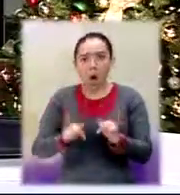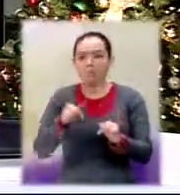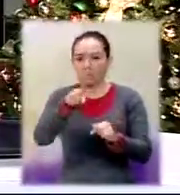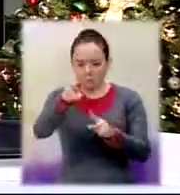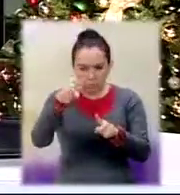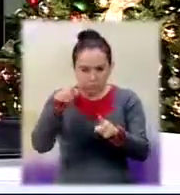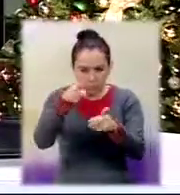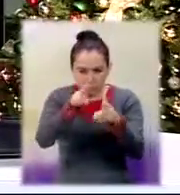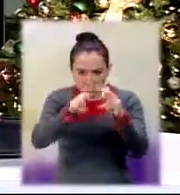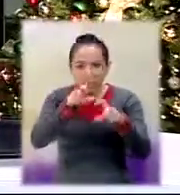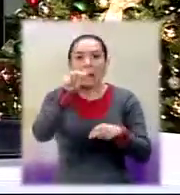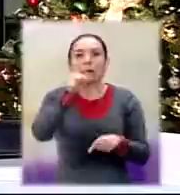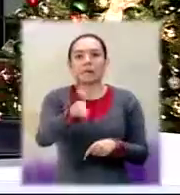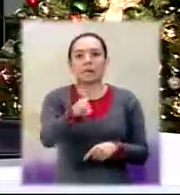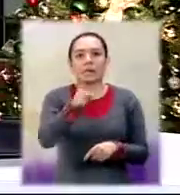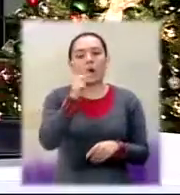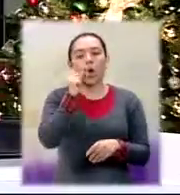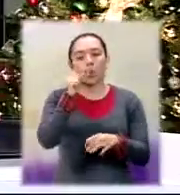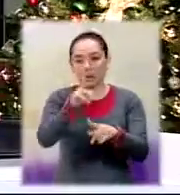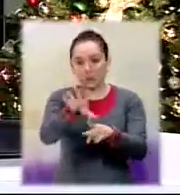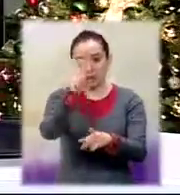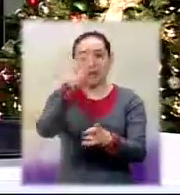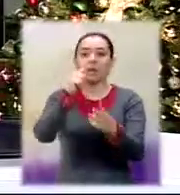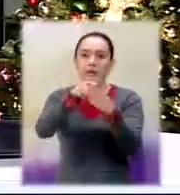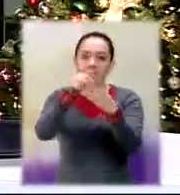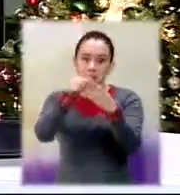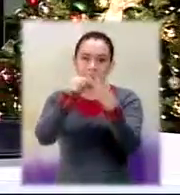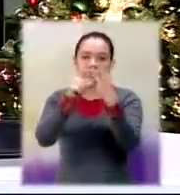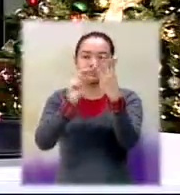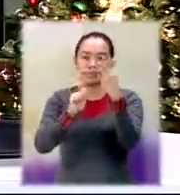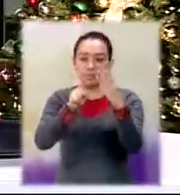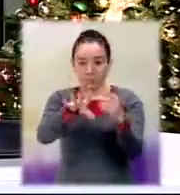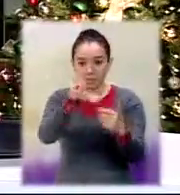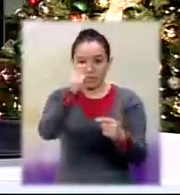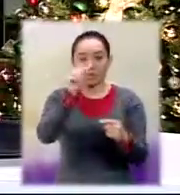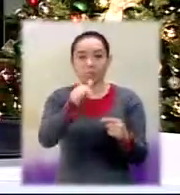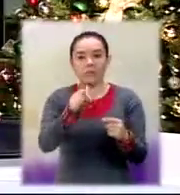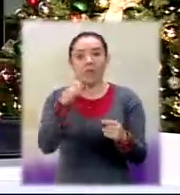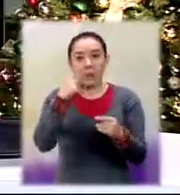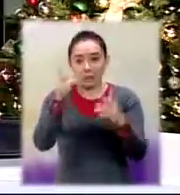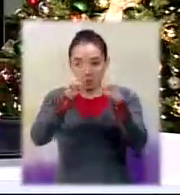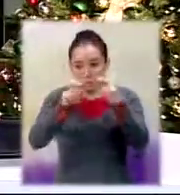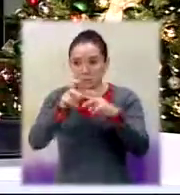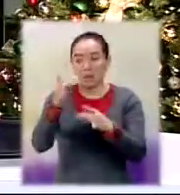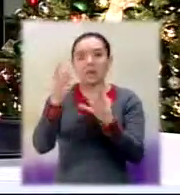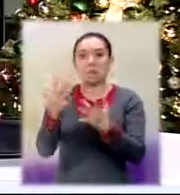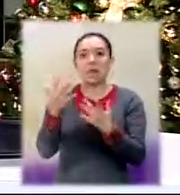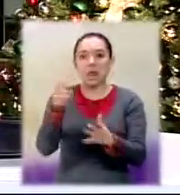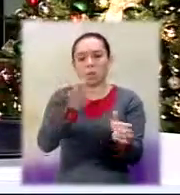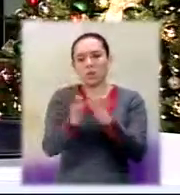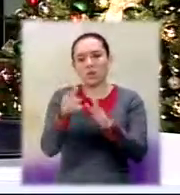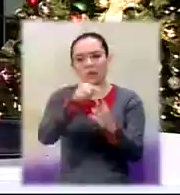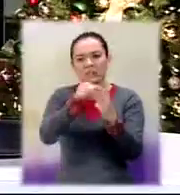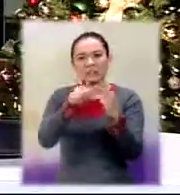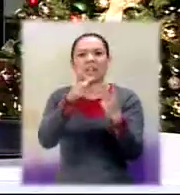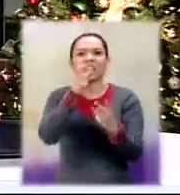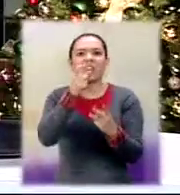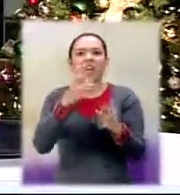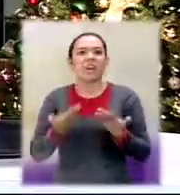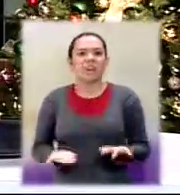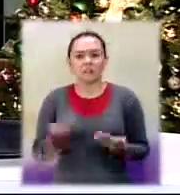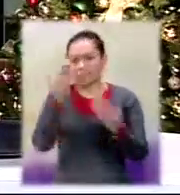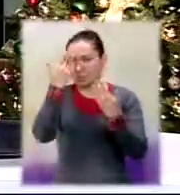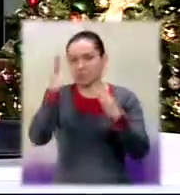interamericana, sector conocido como la aldea Los Vázquez, pues estaba a la espera de que aparecieran, desaparecieran tres cadáveres